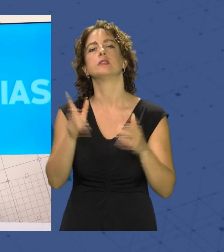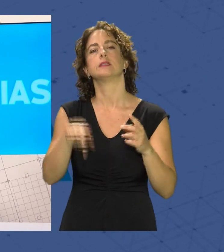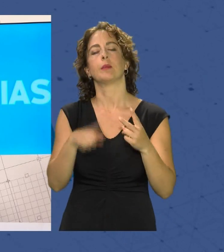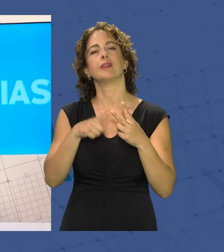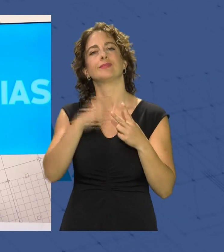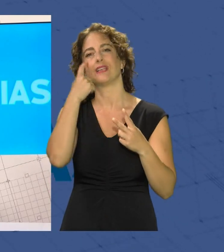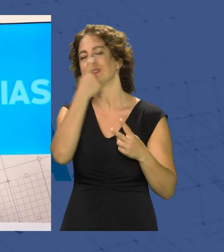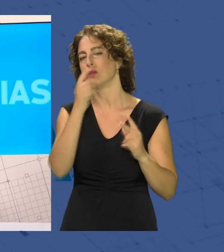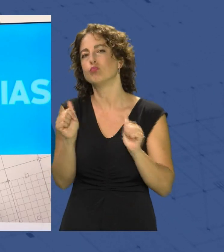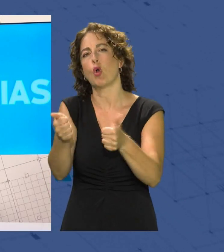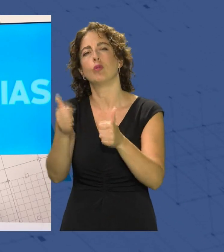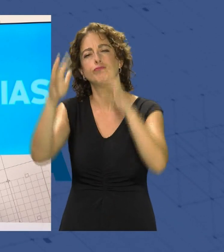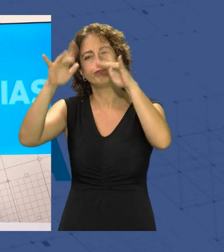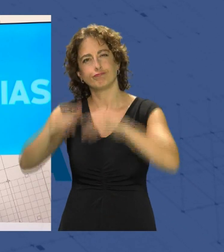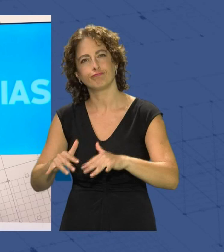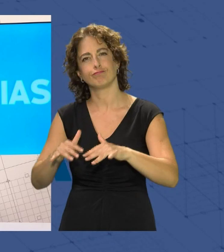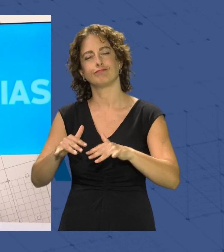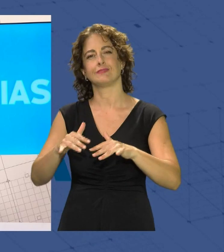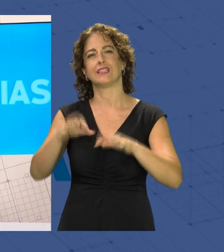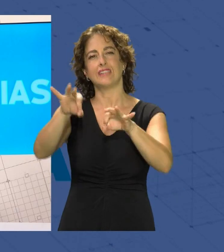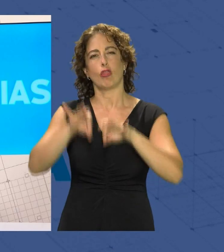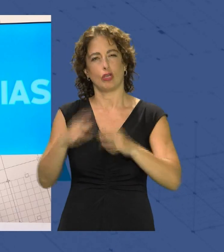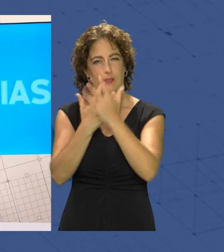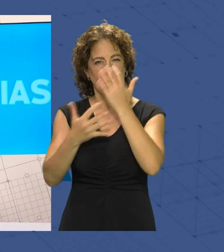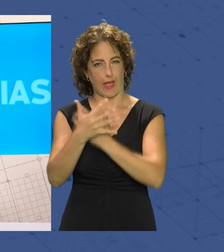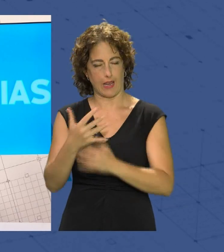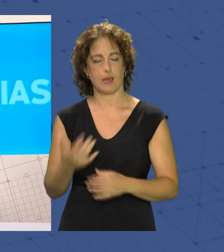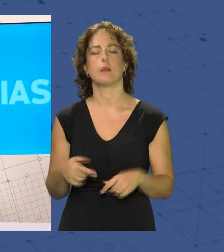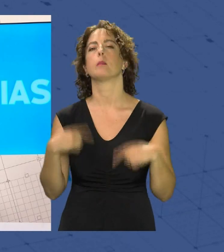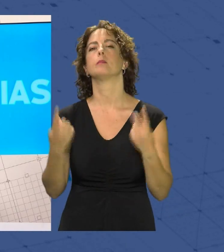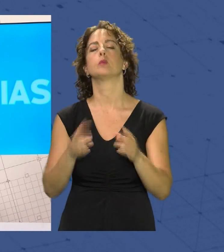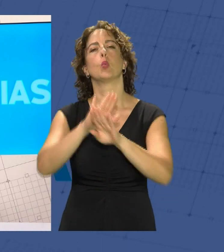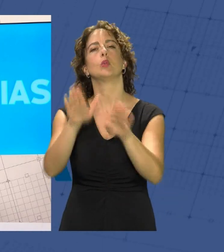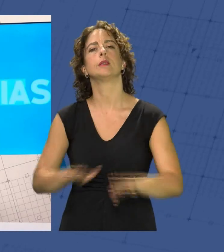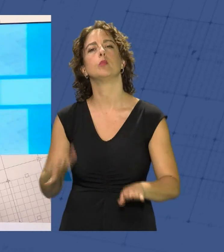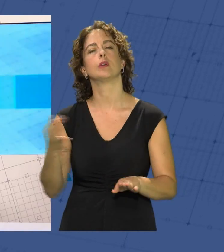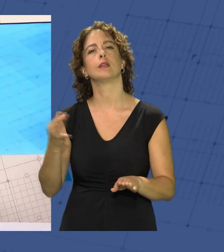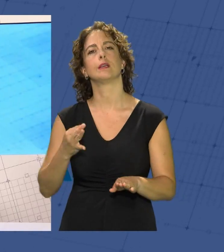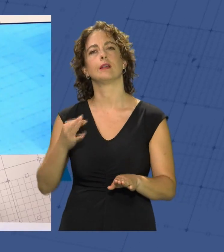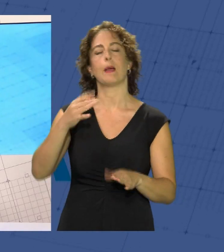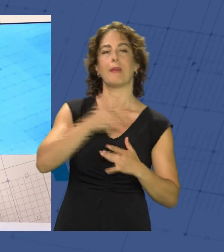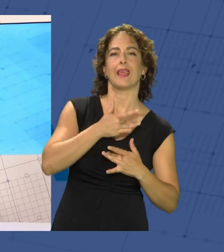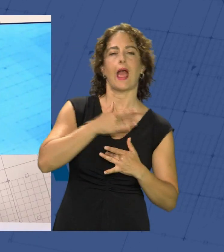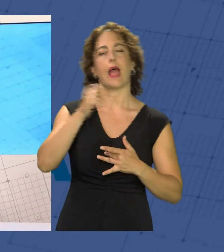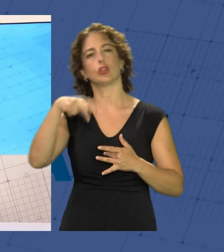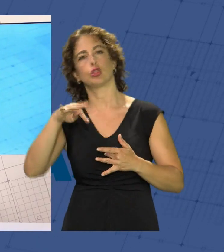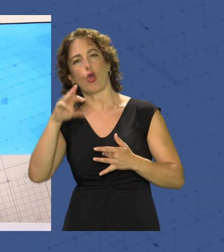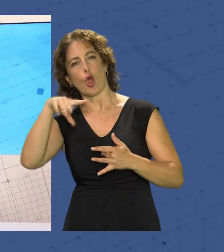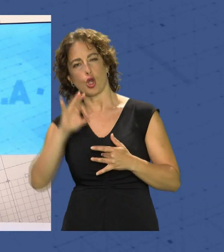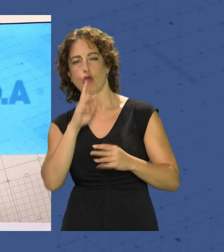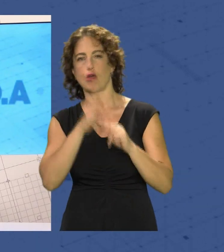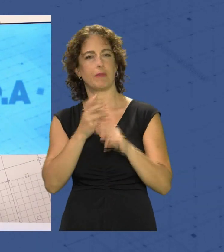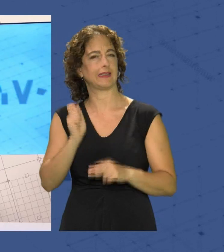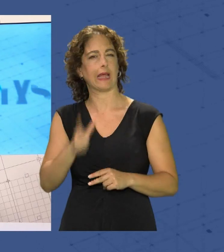inicio de la demolición de la estación intermodal por último les contamos que María y Antonio son los nombres